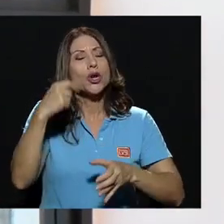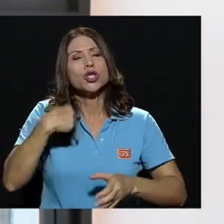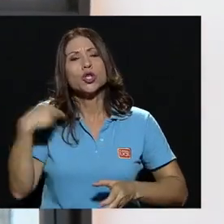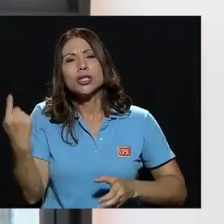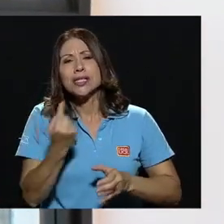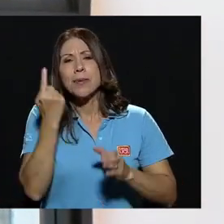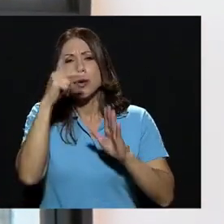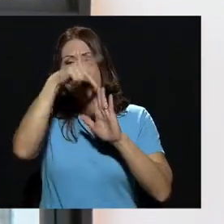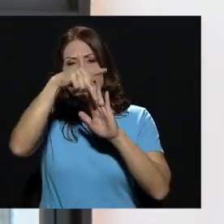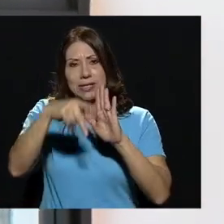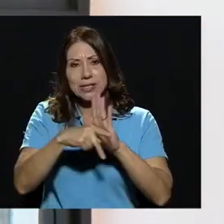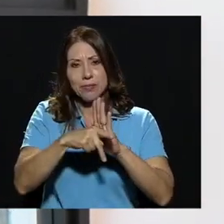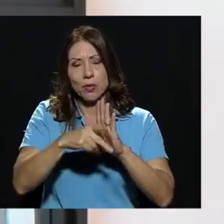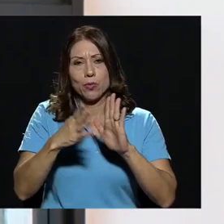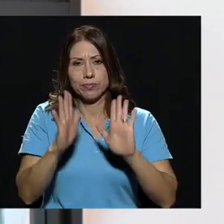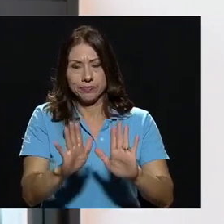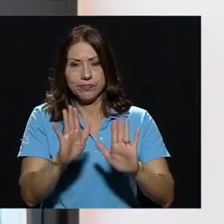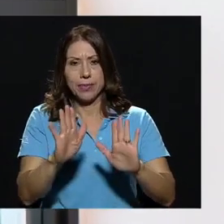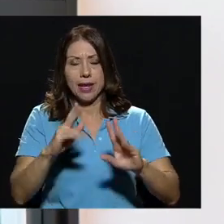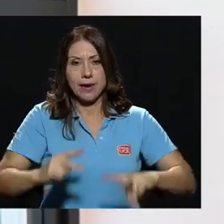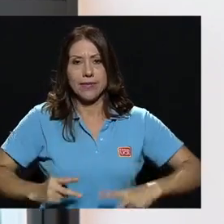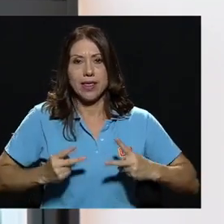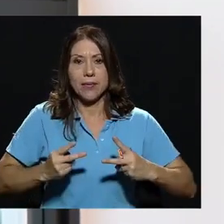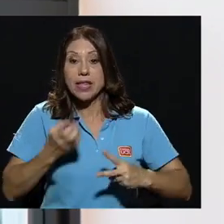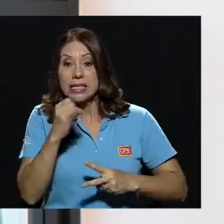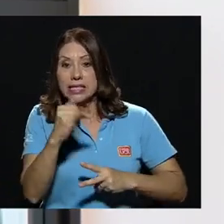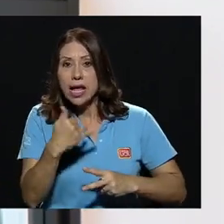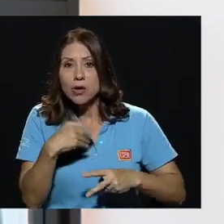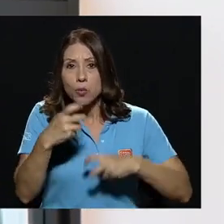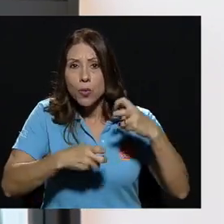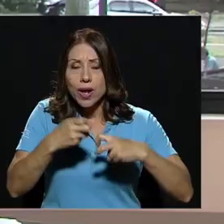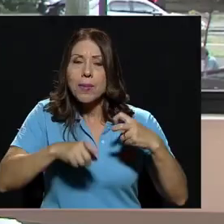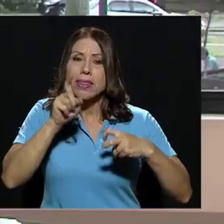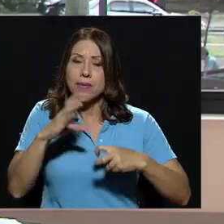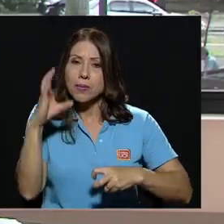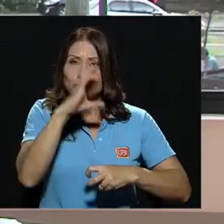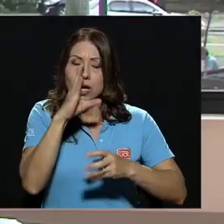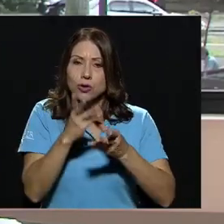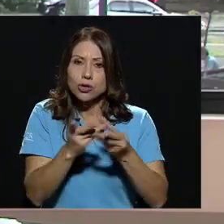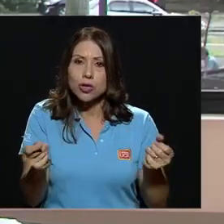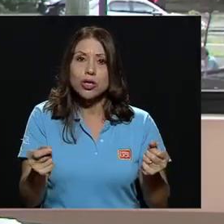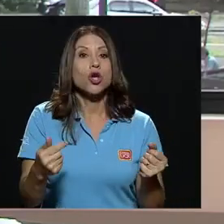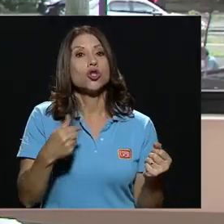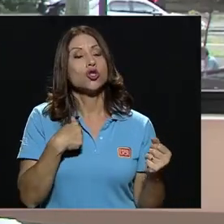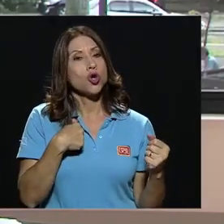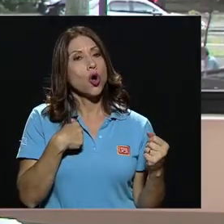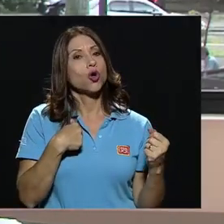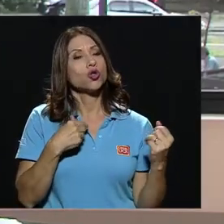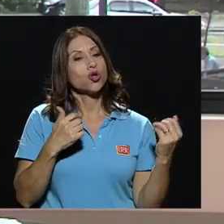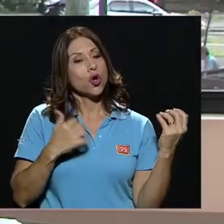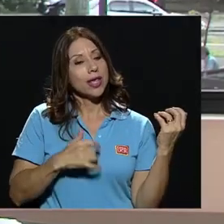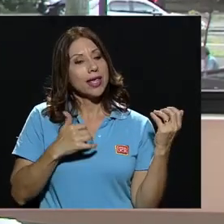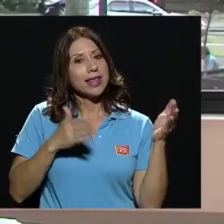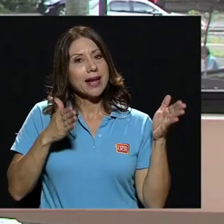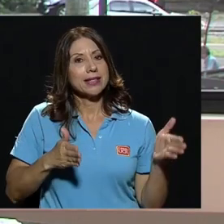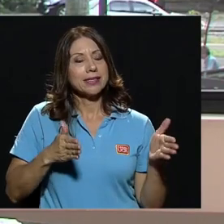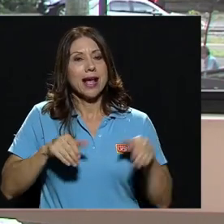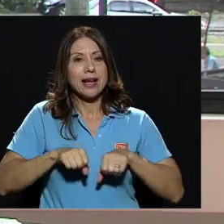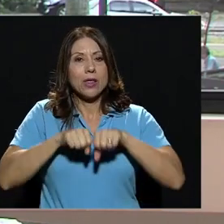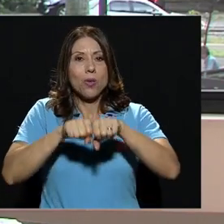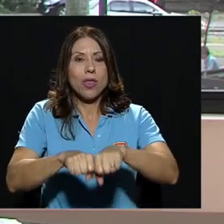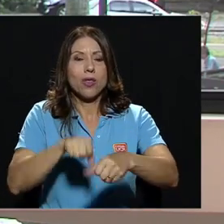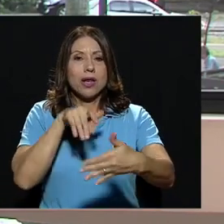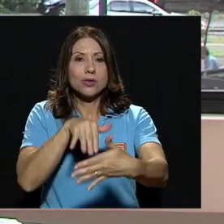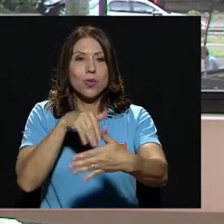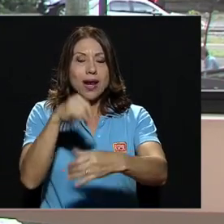la vida y es que si hay un problema hay que buscarle una solución. Yo soy guitarrista, soy graduado de la Escuela de Artes